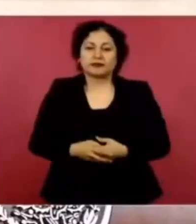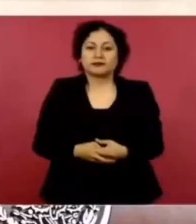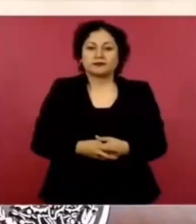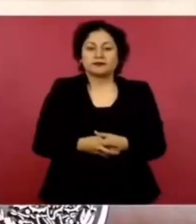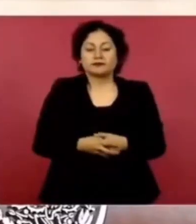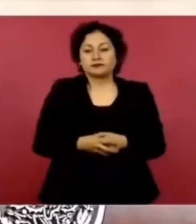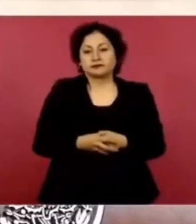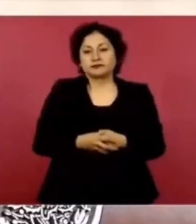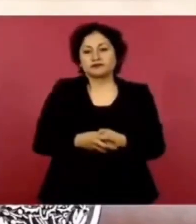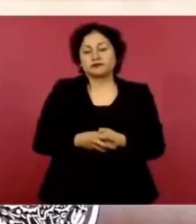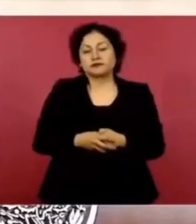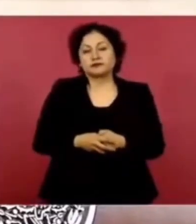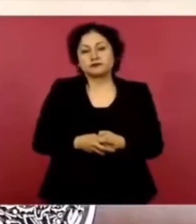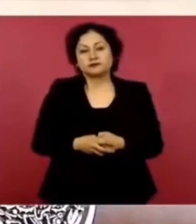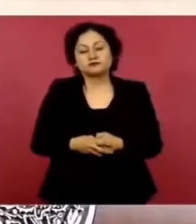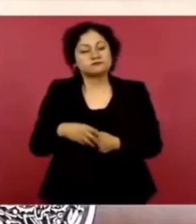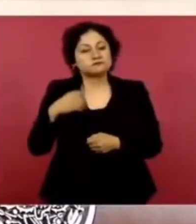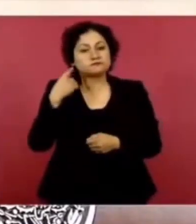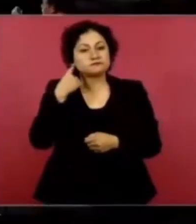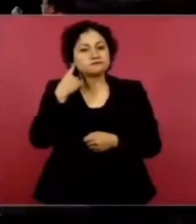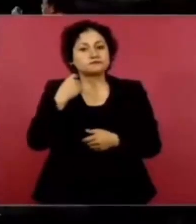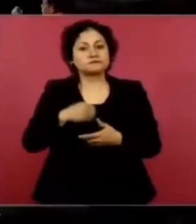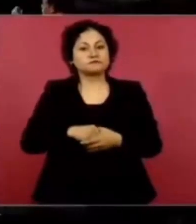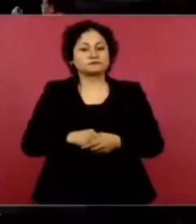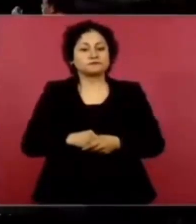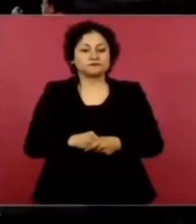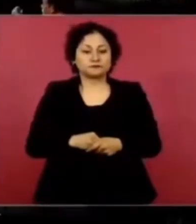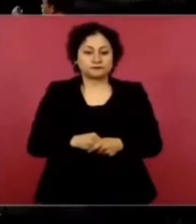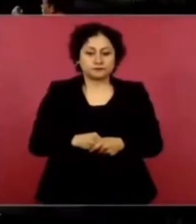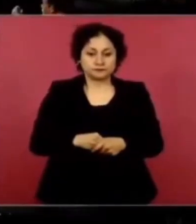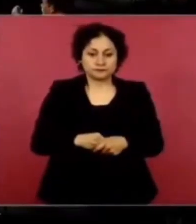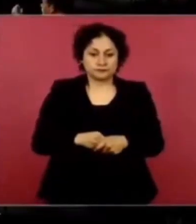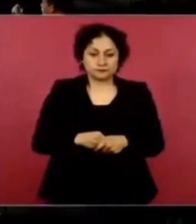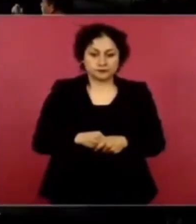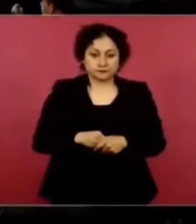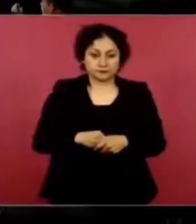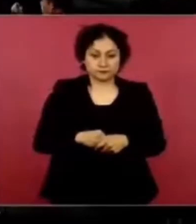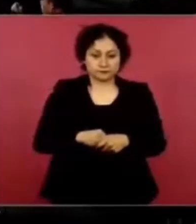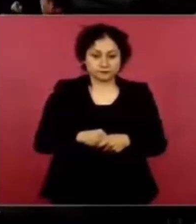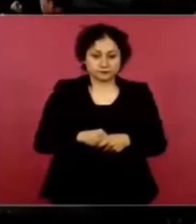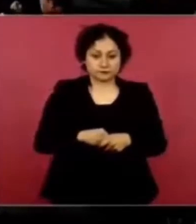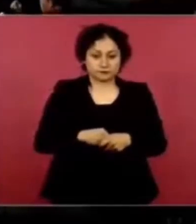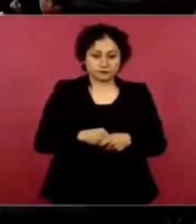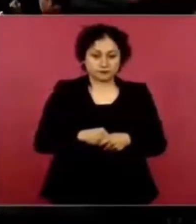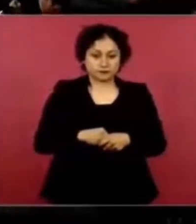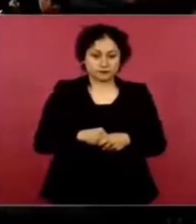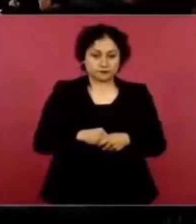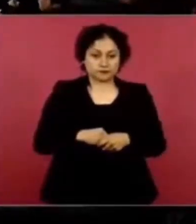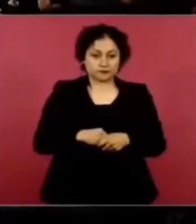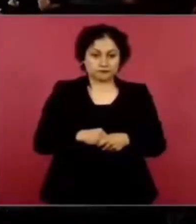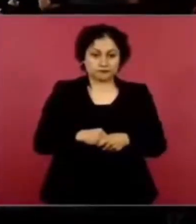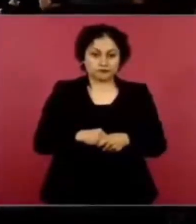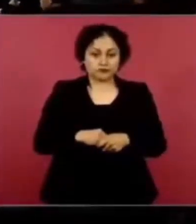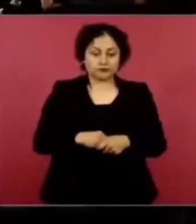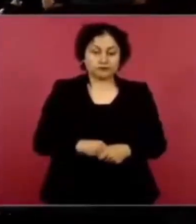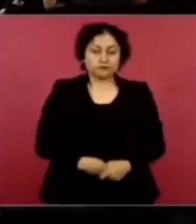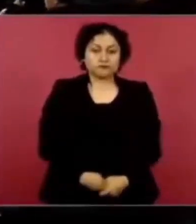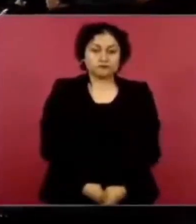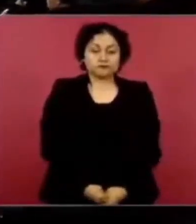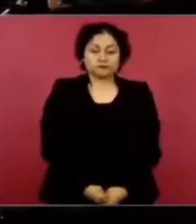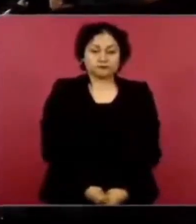A la gente que quiere ayudar a través de mensajes de WhatsApp, hay grabaciones, hay una grabación de hecho que está